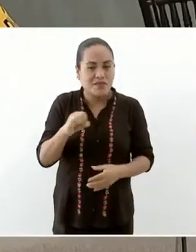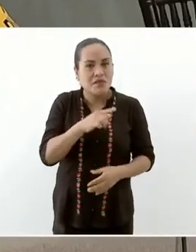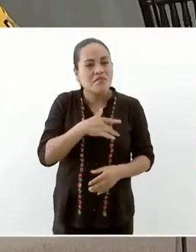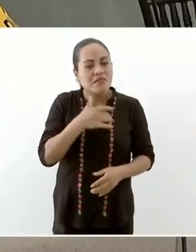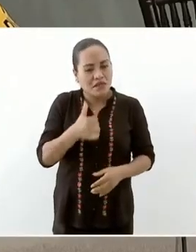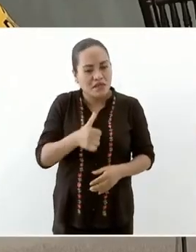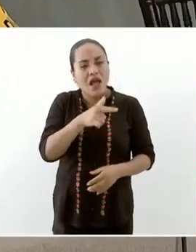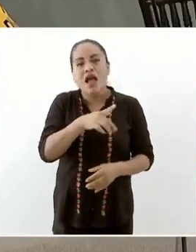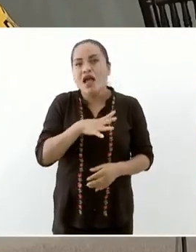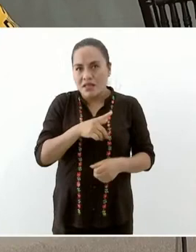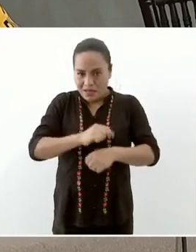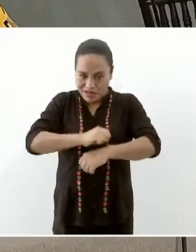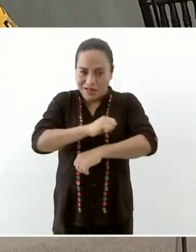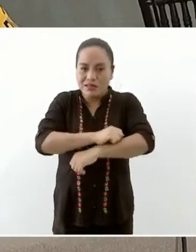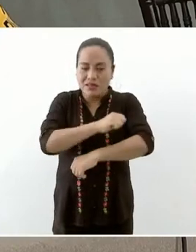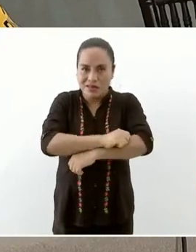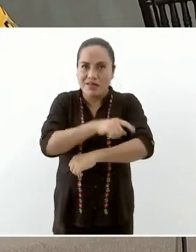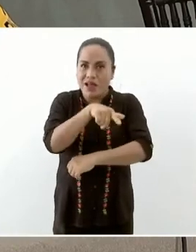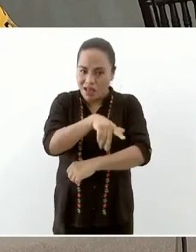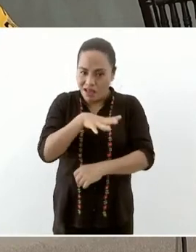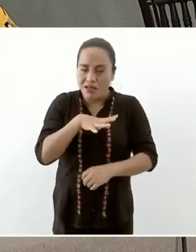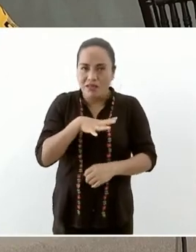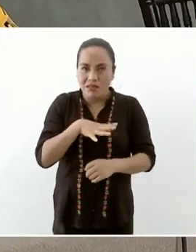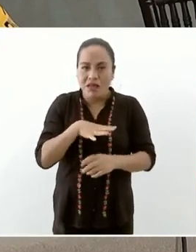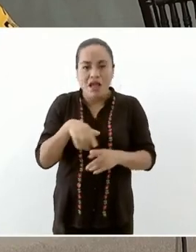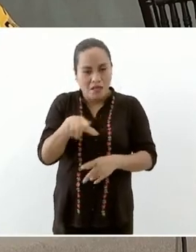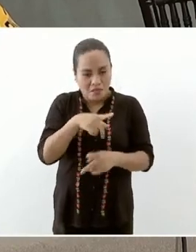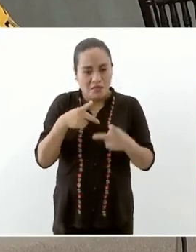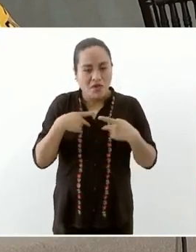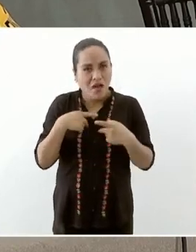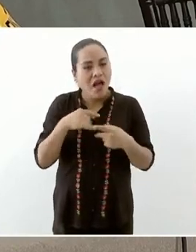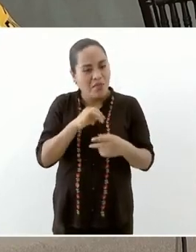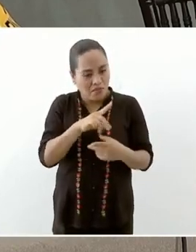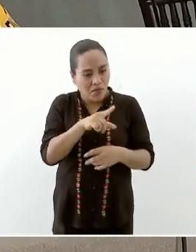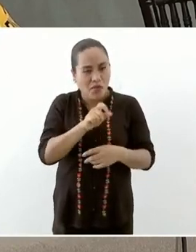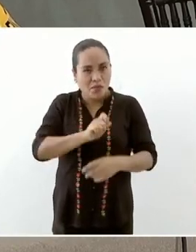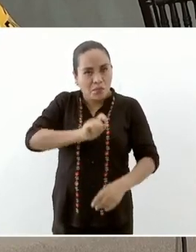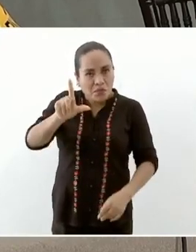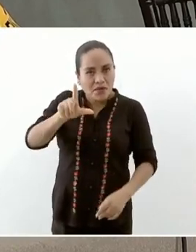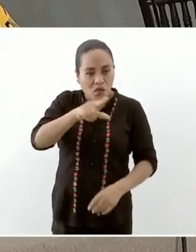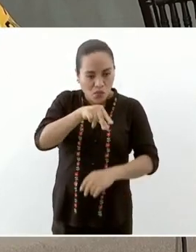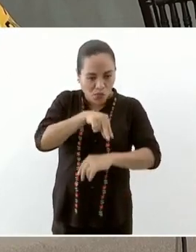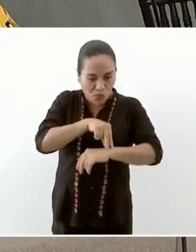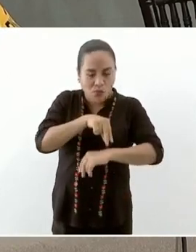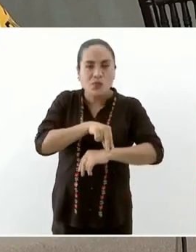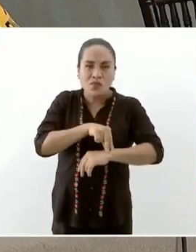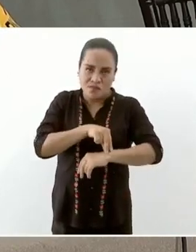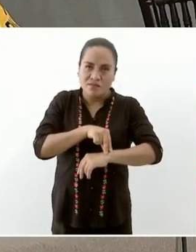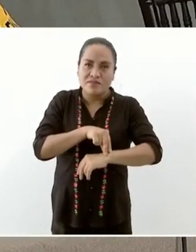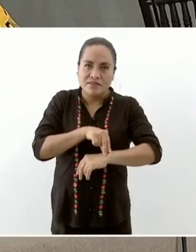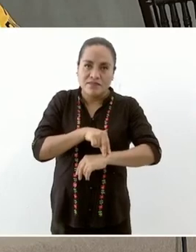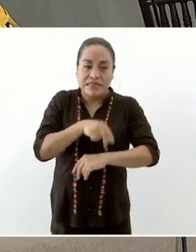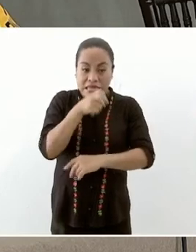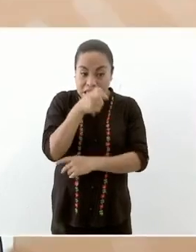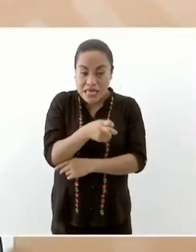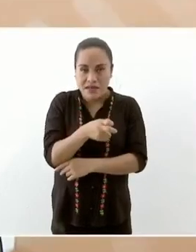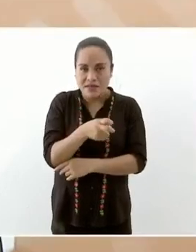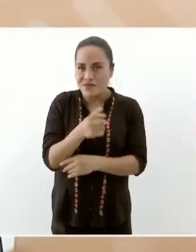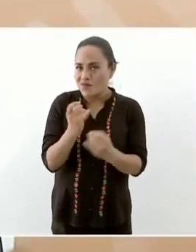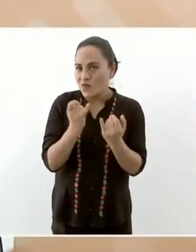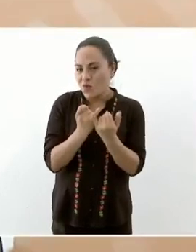especialistas ese es el modelo que queremos para todo Oaxaca